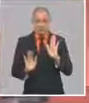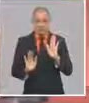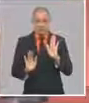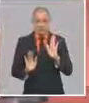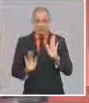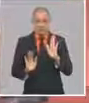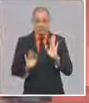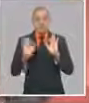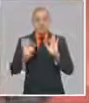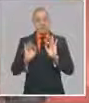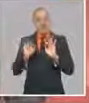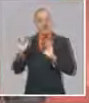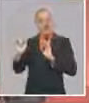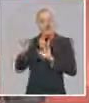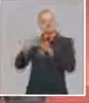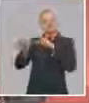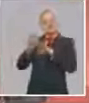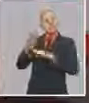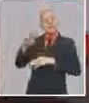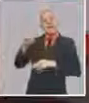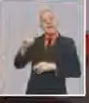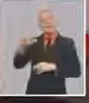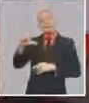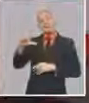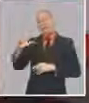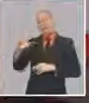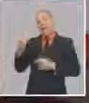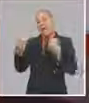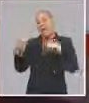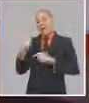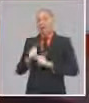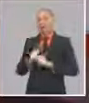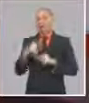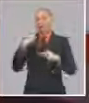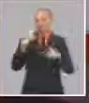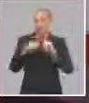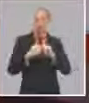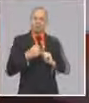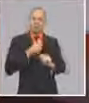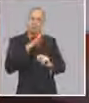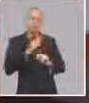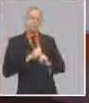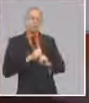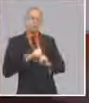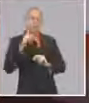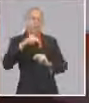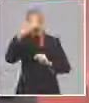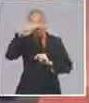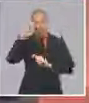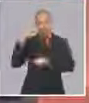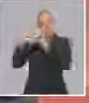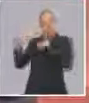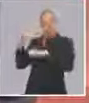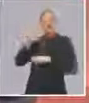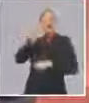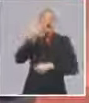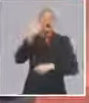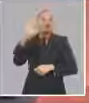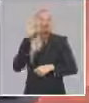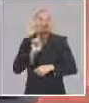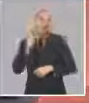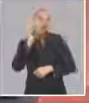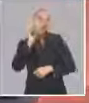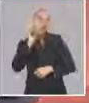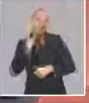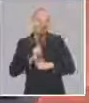los niveles de oferta. ¿Y las otras exportaciones se vieron afectadas? Porque el tabaco, por ejemplo, no había aviones para sacarlo. No tenemos afectado el tabaco, tenemos afectado el ron, porque hay